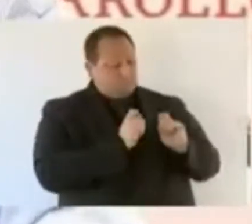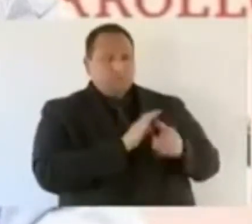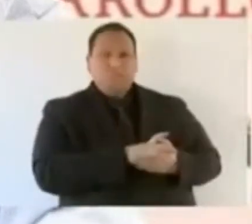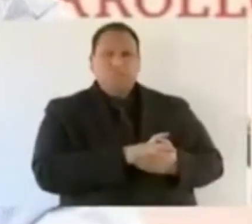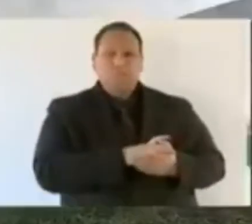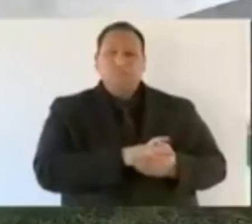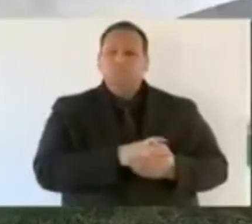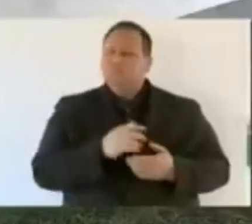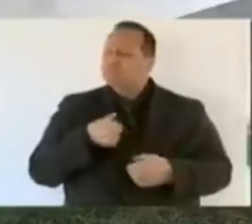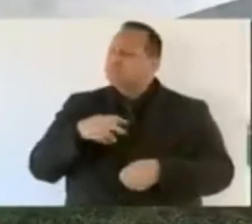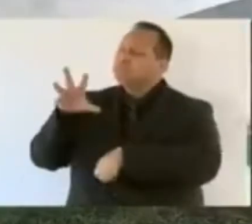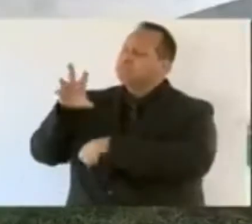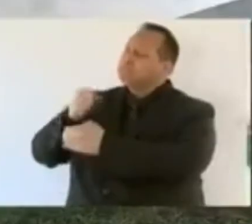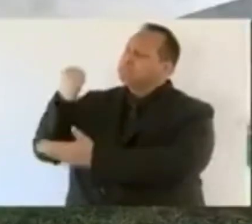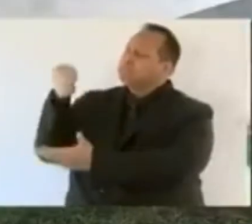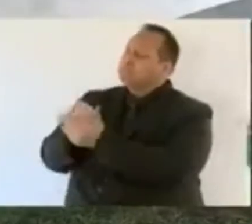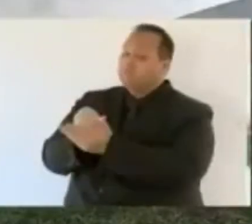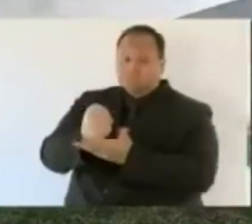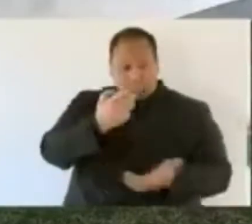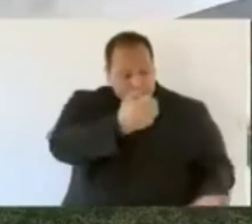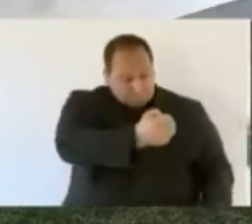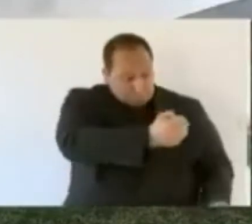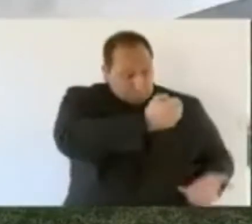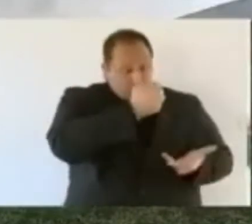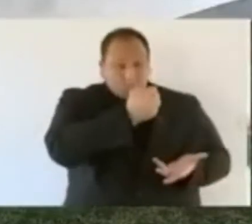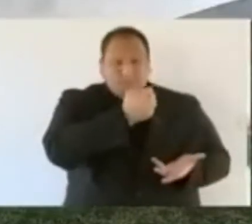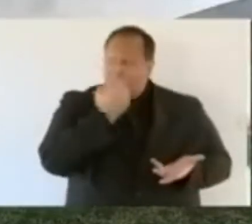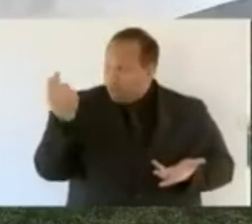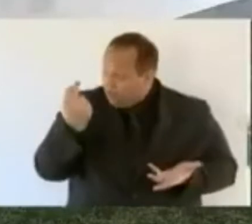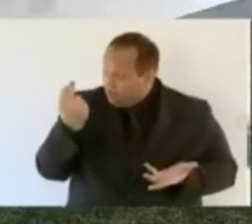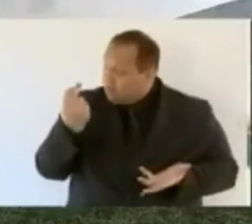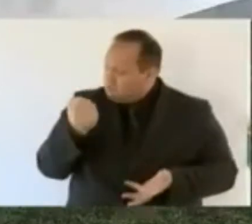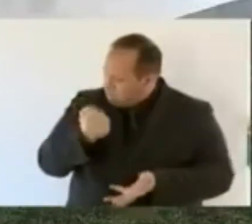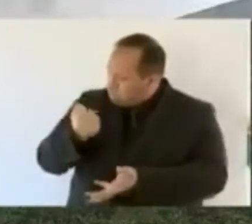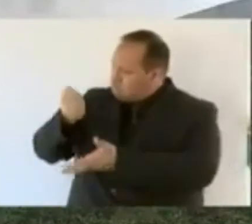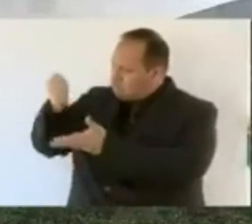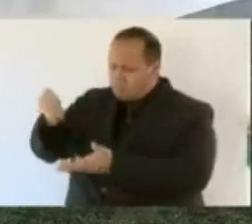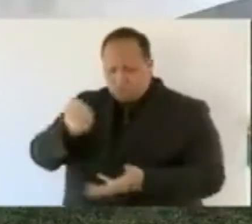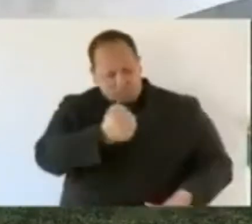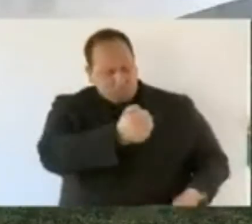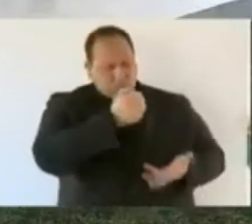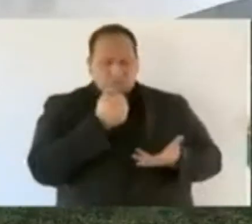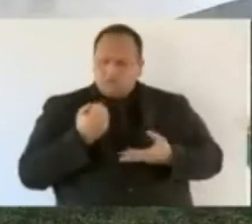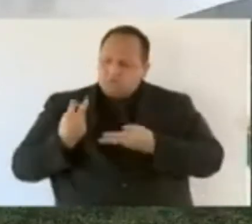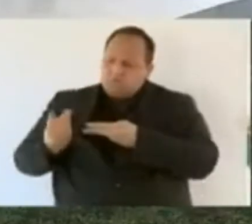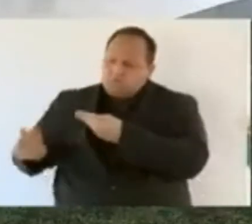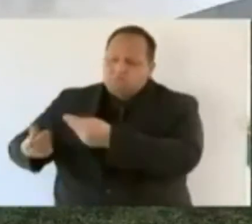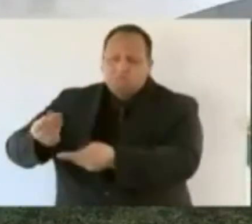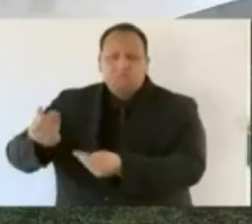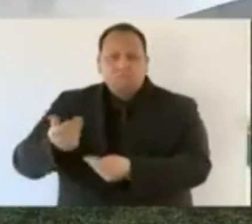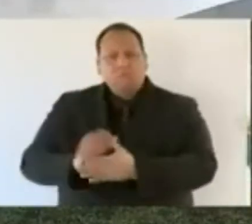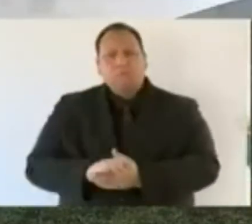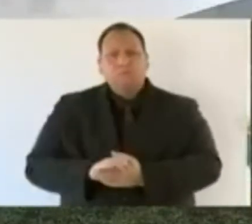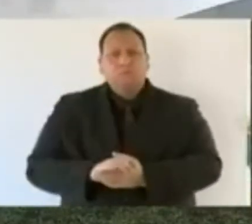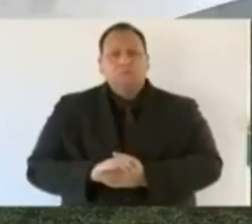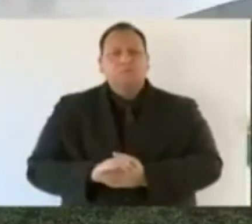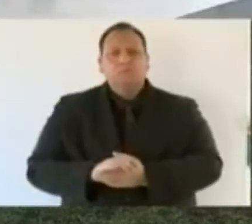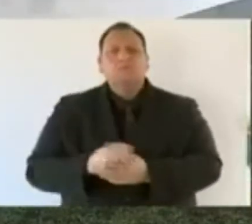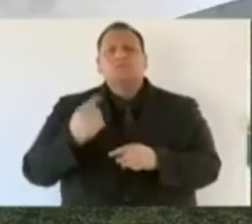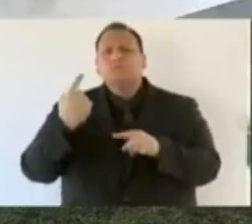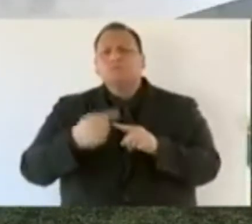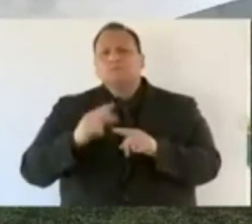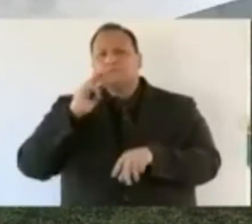autorización del presupuesto necesario, pues va a estar a cargo